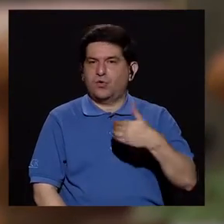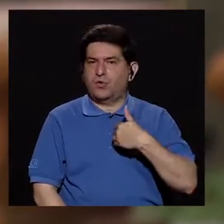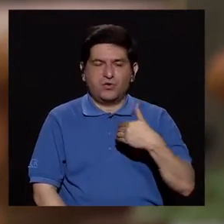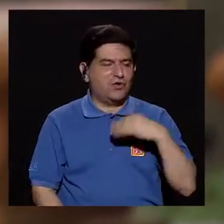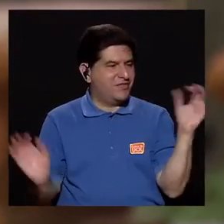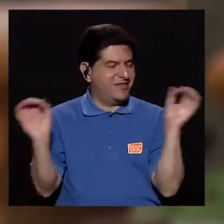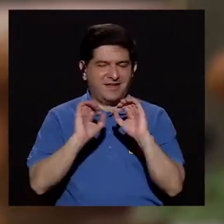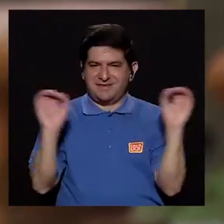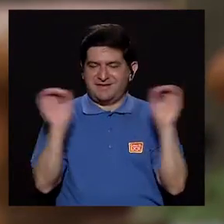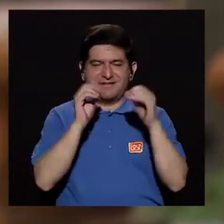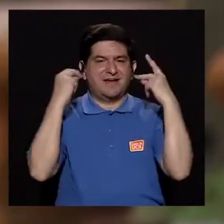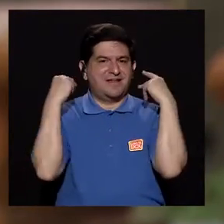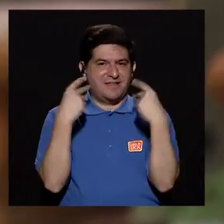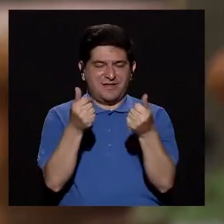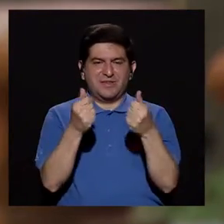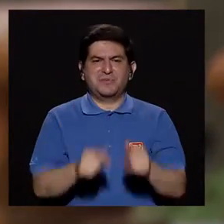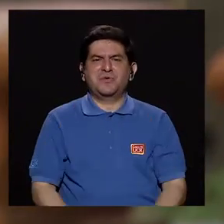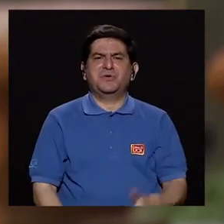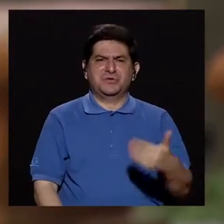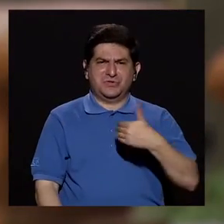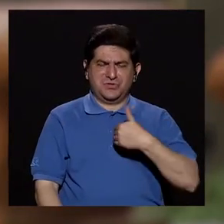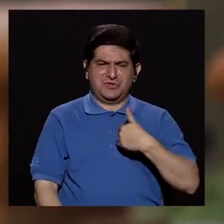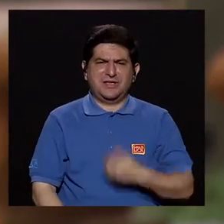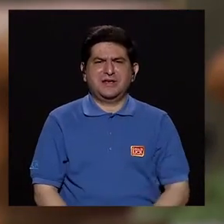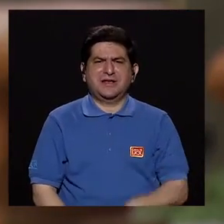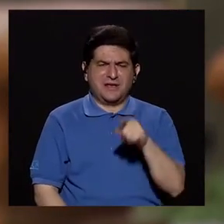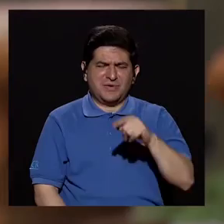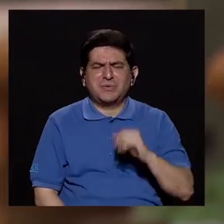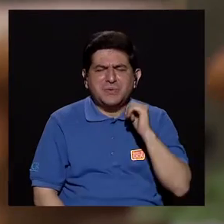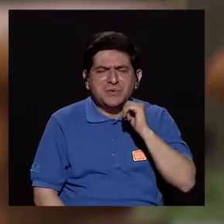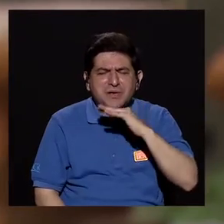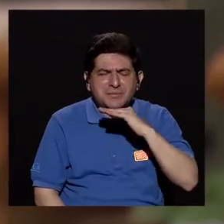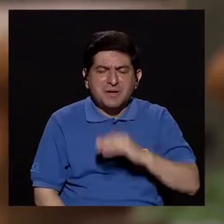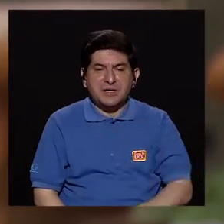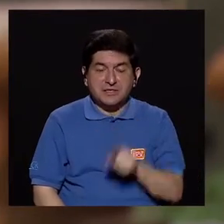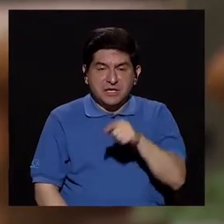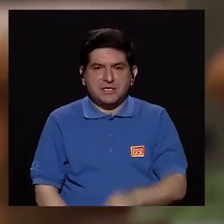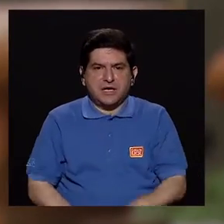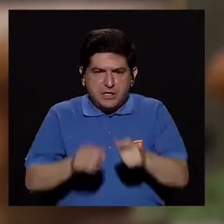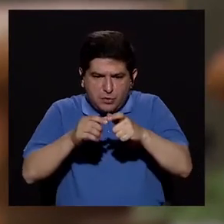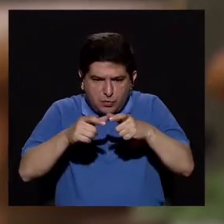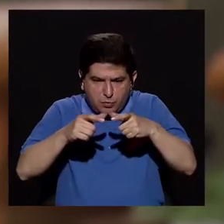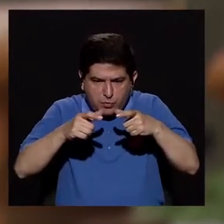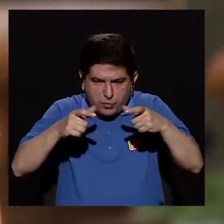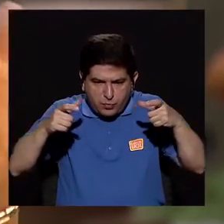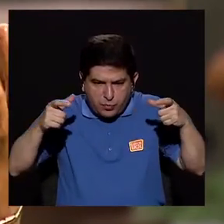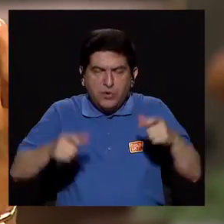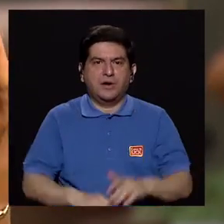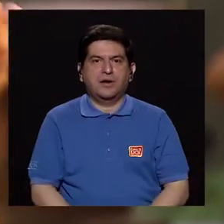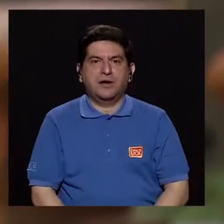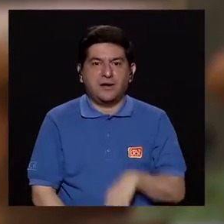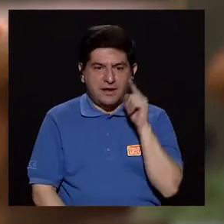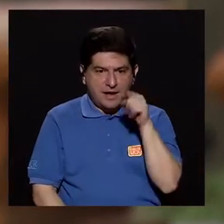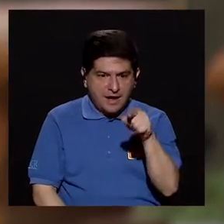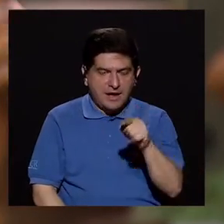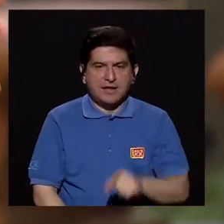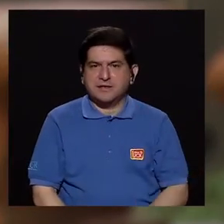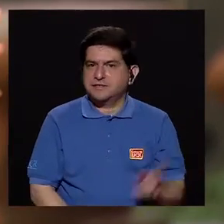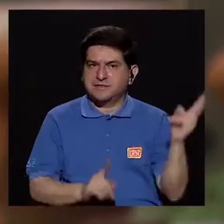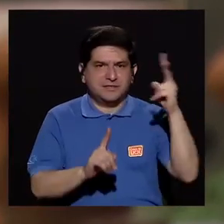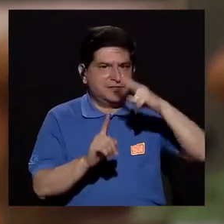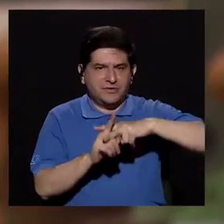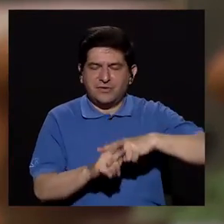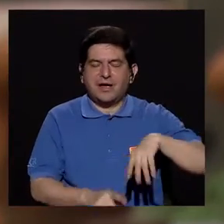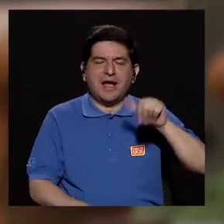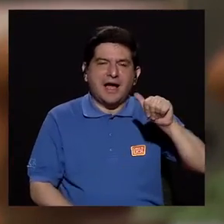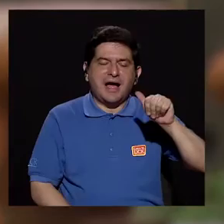tenían nada y de pronto empiezan a tener una manchita y de esa manchita empieza a crecer de una vez, eso a ese no le va a